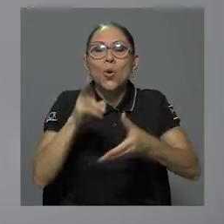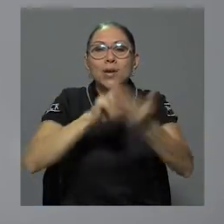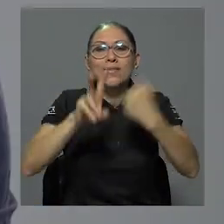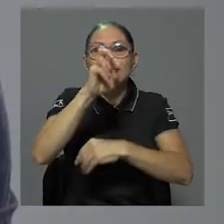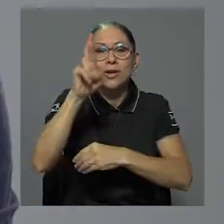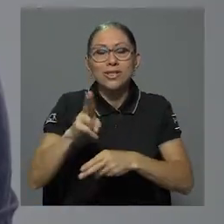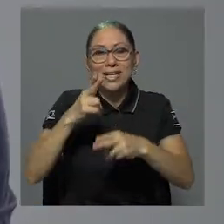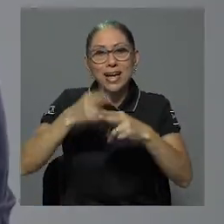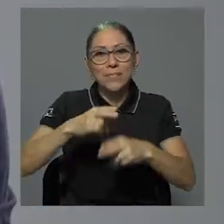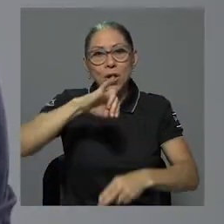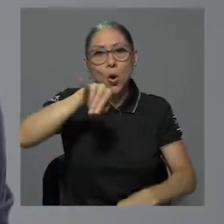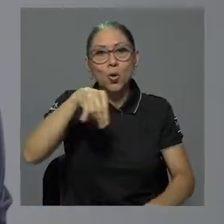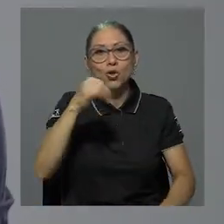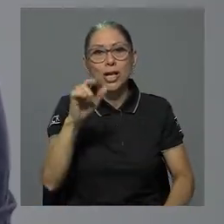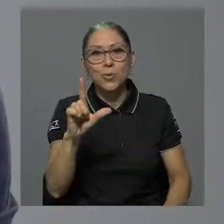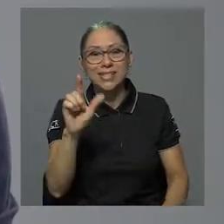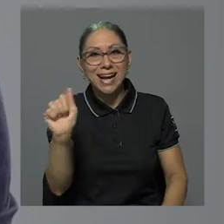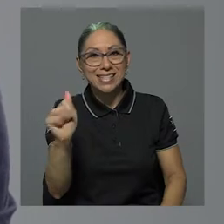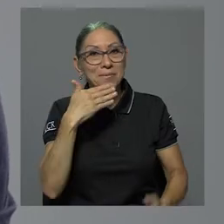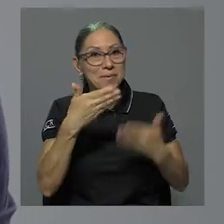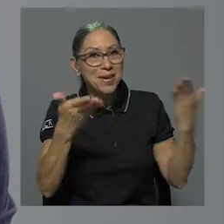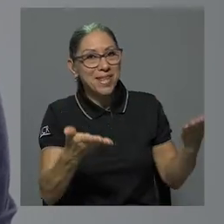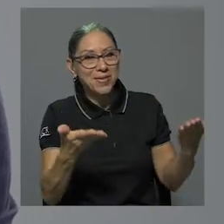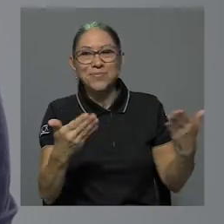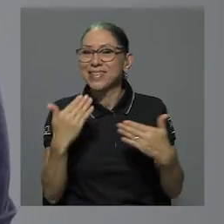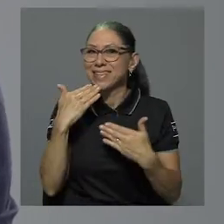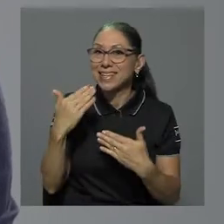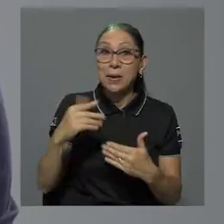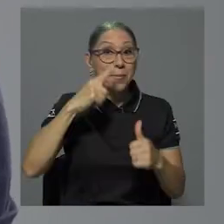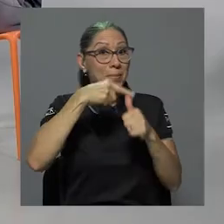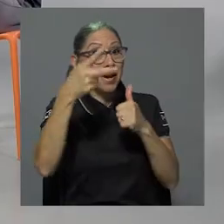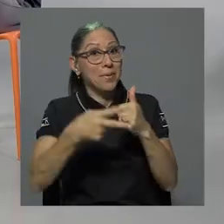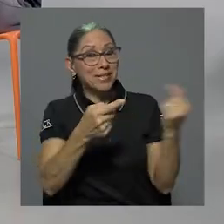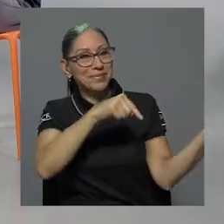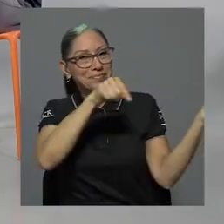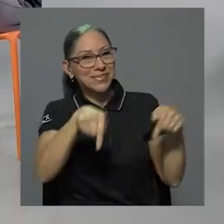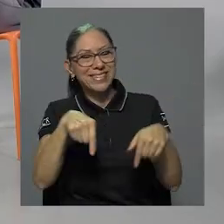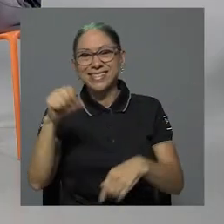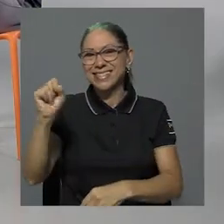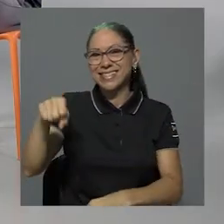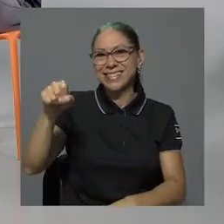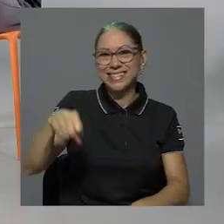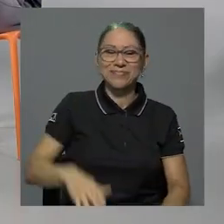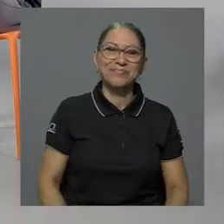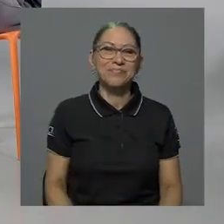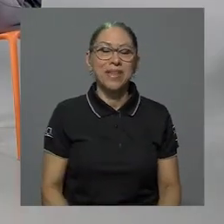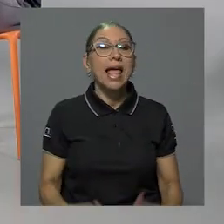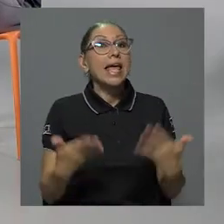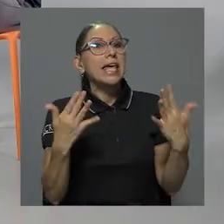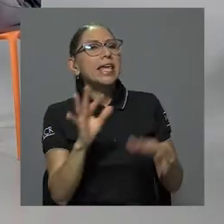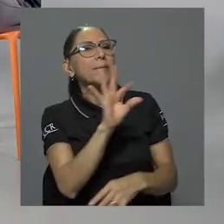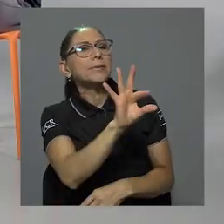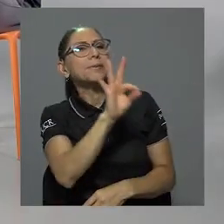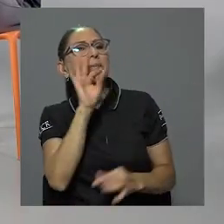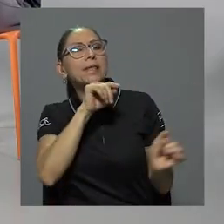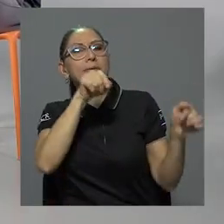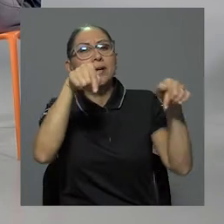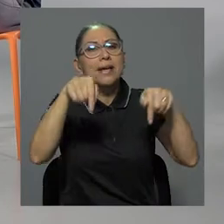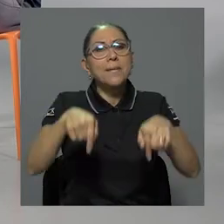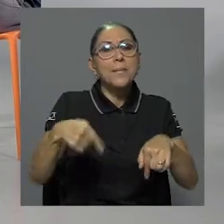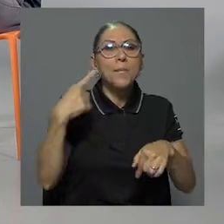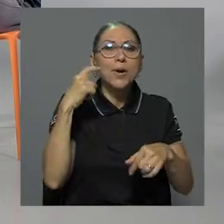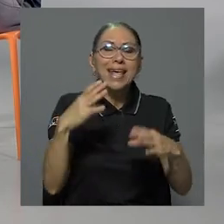José Luis, bienvenido desde la U. Muchísimas gracias por Primera vez que tenemos por acá en nuestro programa. Exactamente. Y te hemos traído precisamente porque